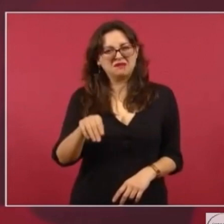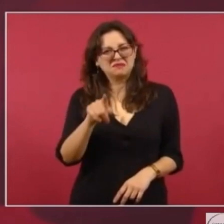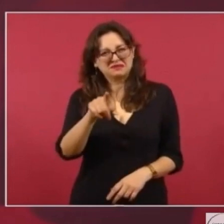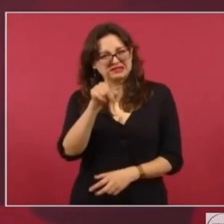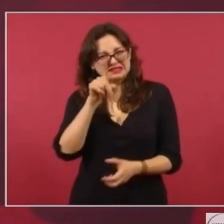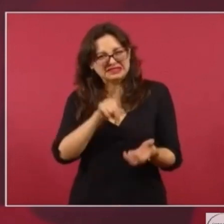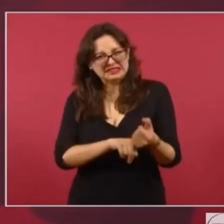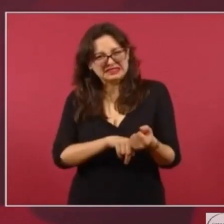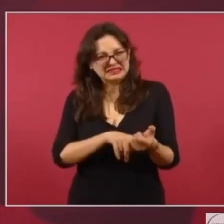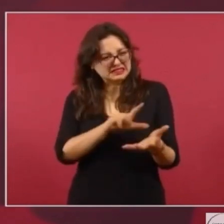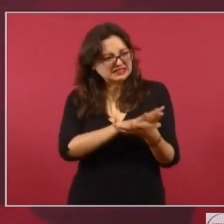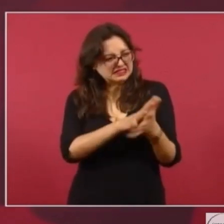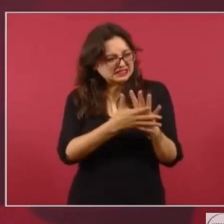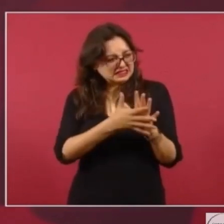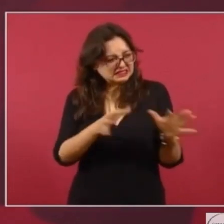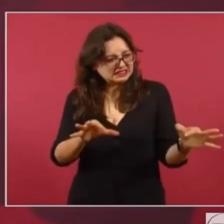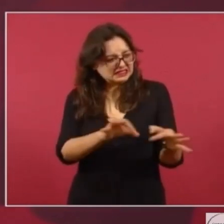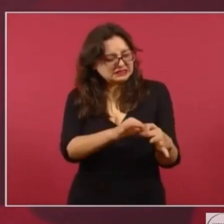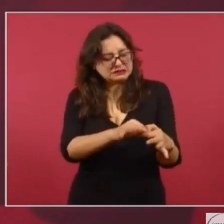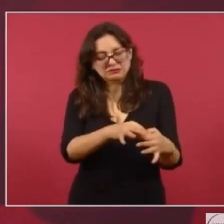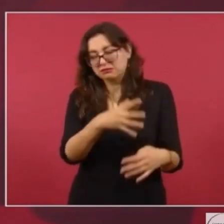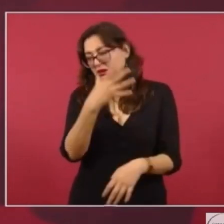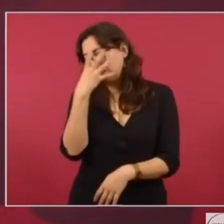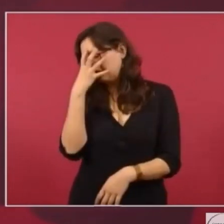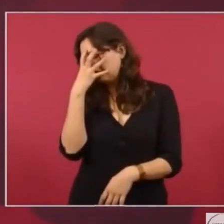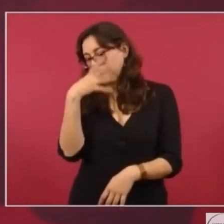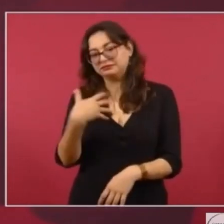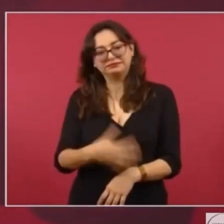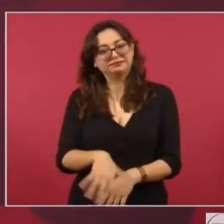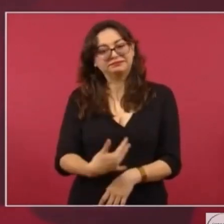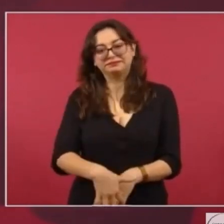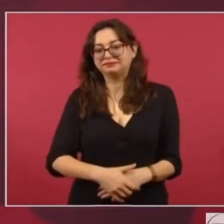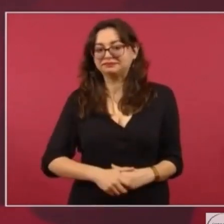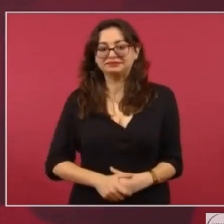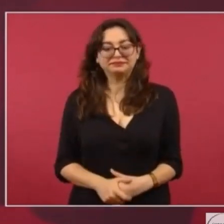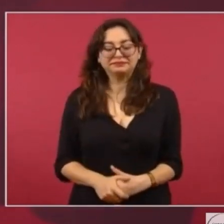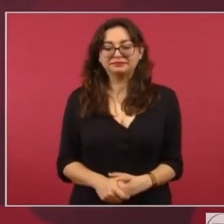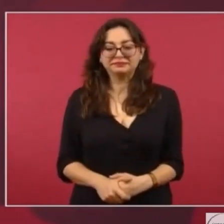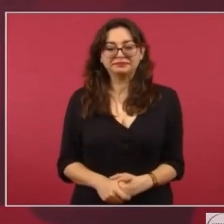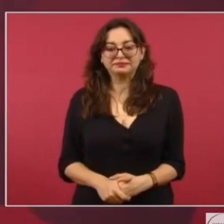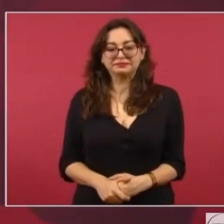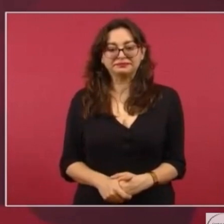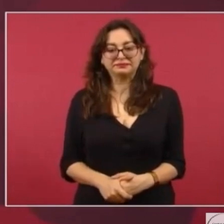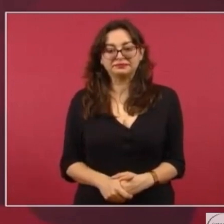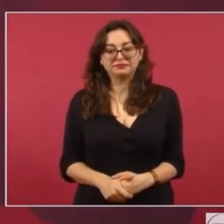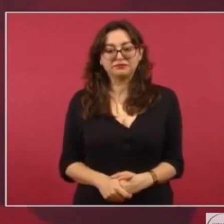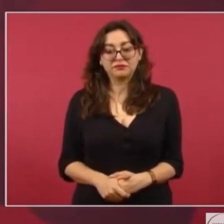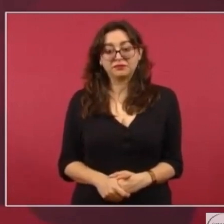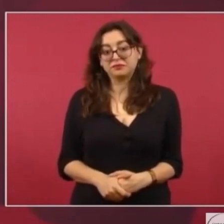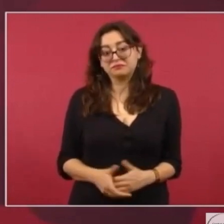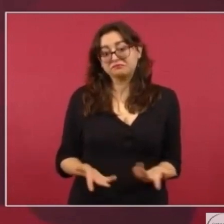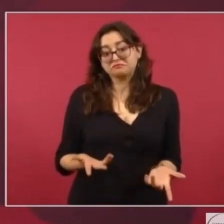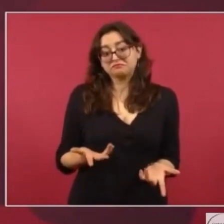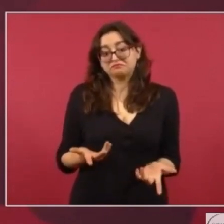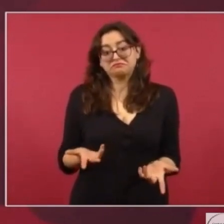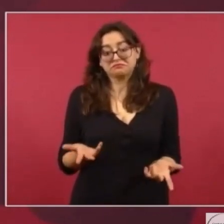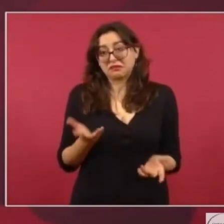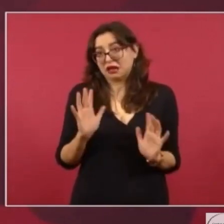pero es lo mismo. Bueno,